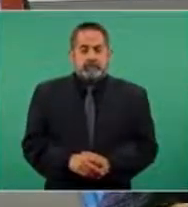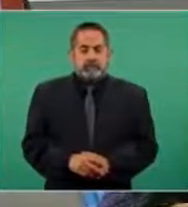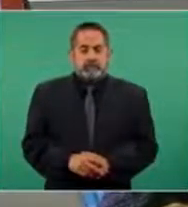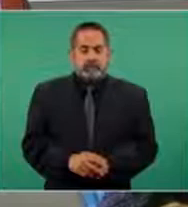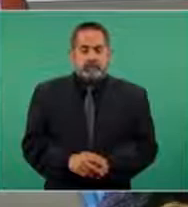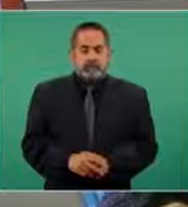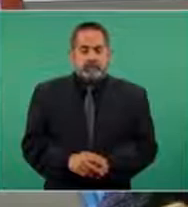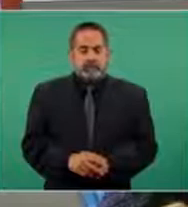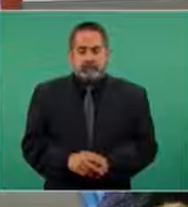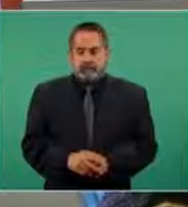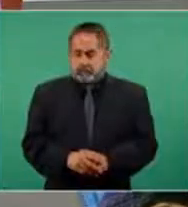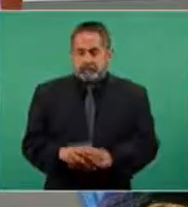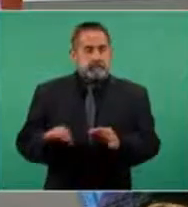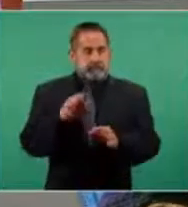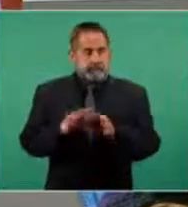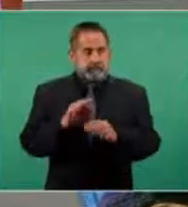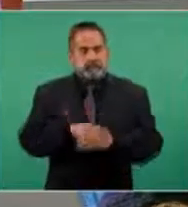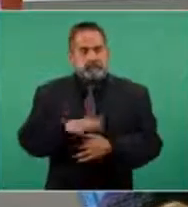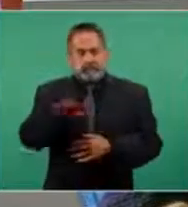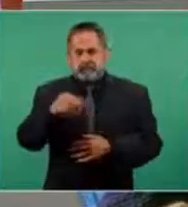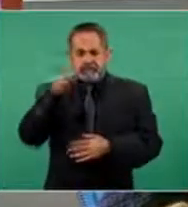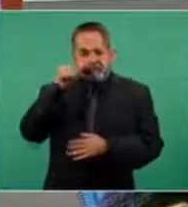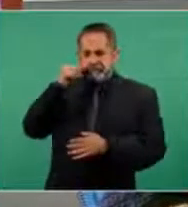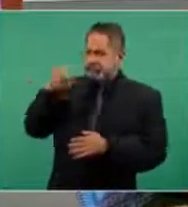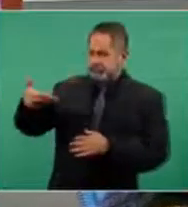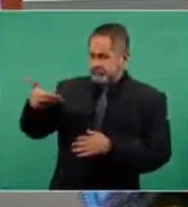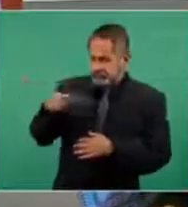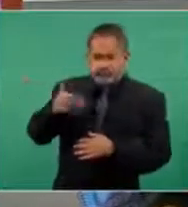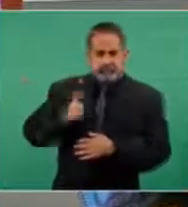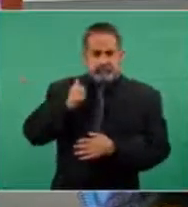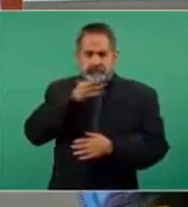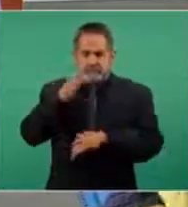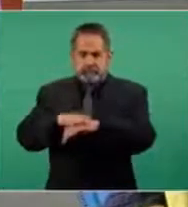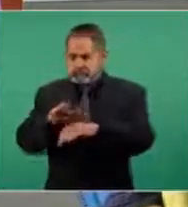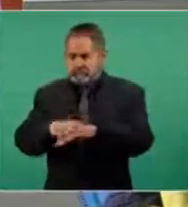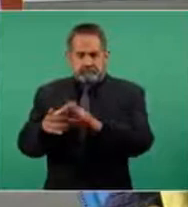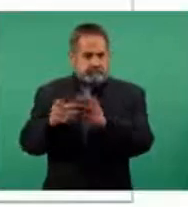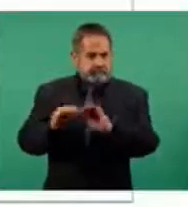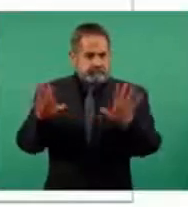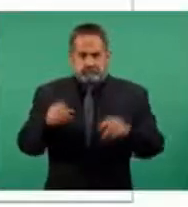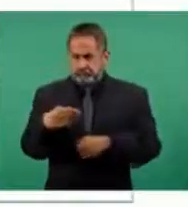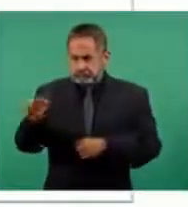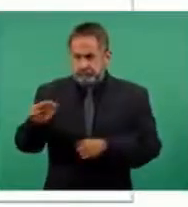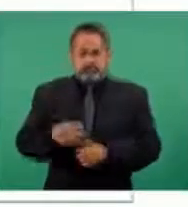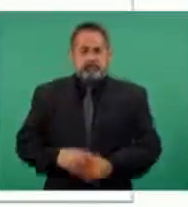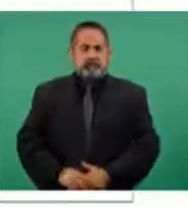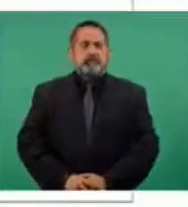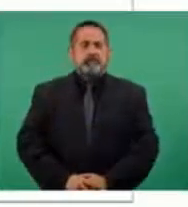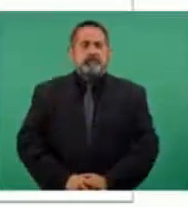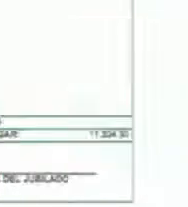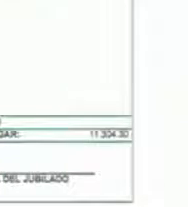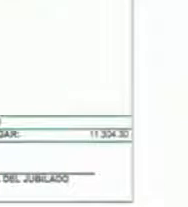Entonces, ya está esto, pero ayer nos los pidieron, aprovecho para aclararlo, y ayer mismo